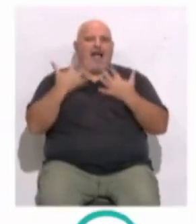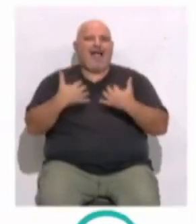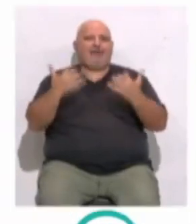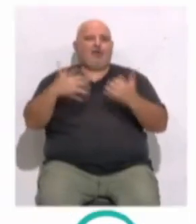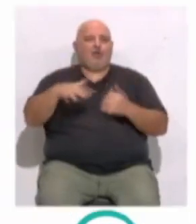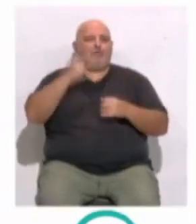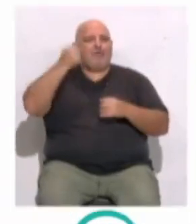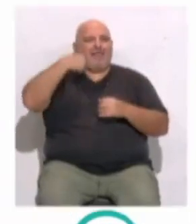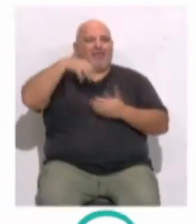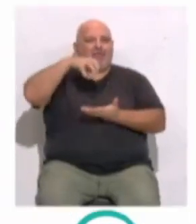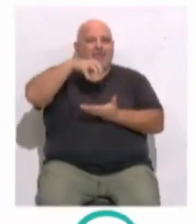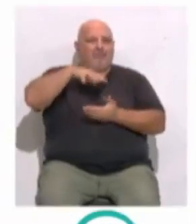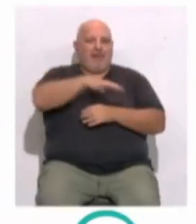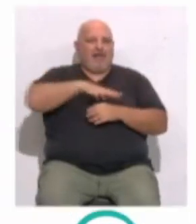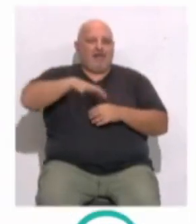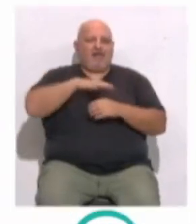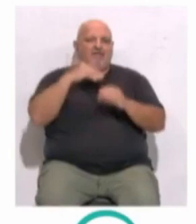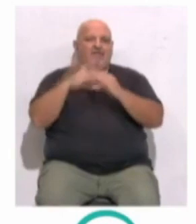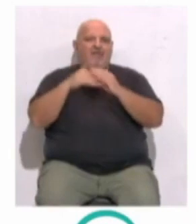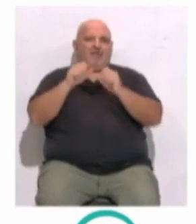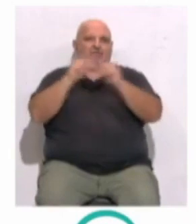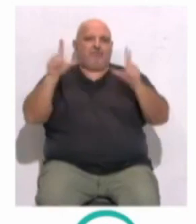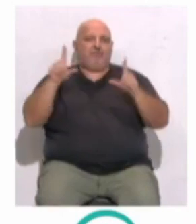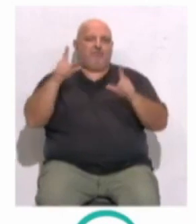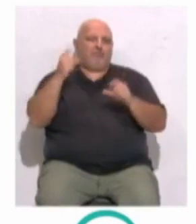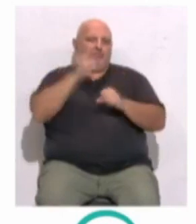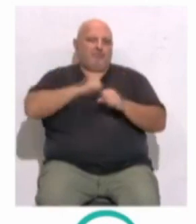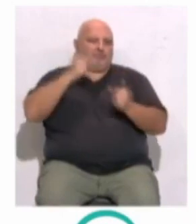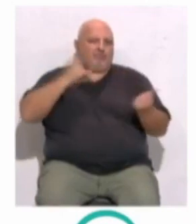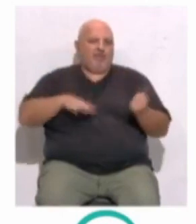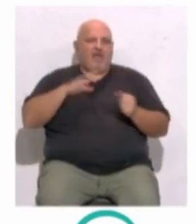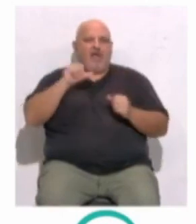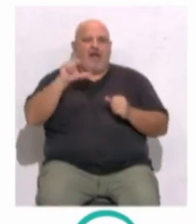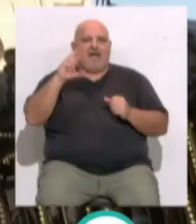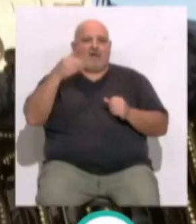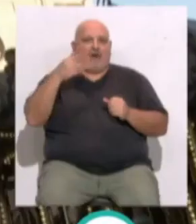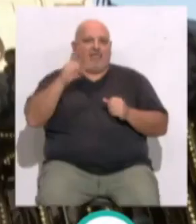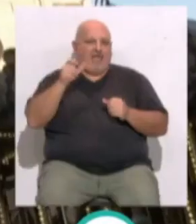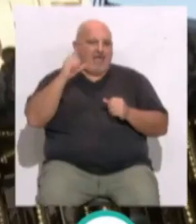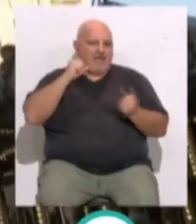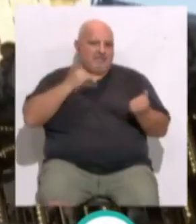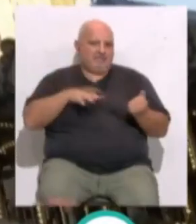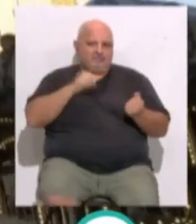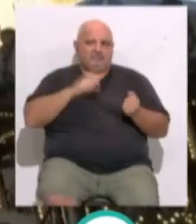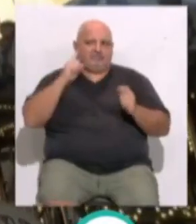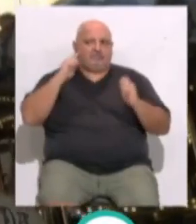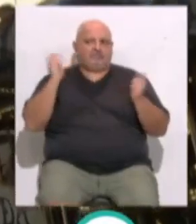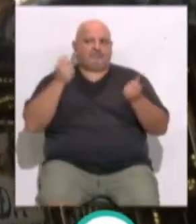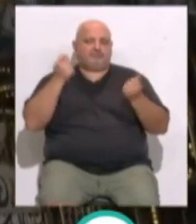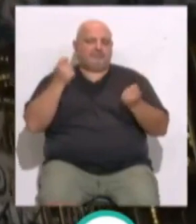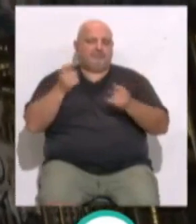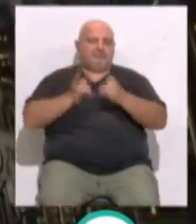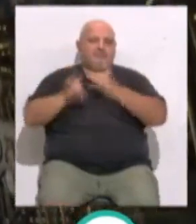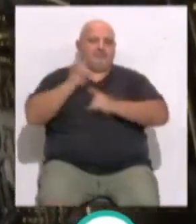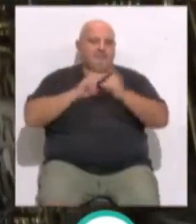Plaza del Palillero para presentar el videoclip Gadita, un trabajo del cantante gaditano Álvaro García que hace promoción de la ciudad